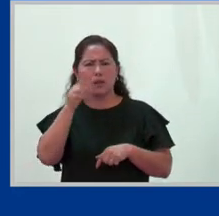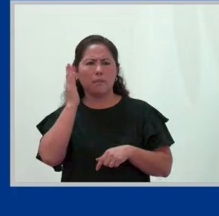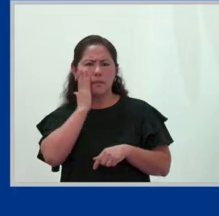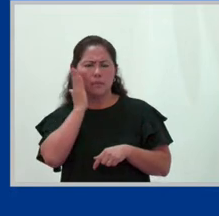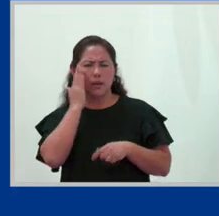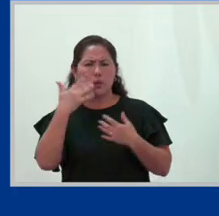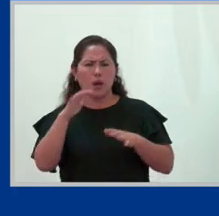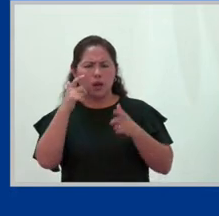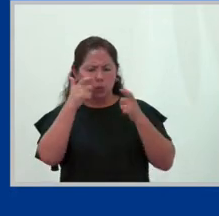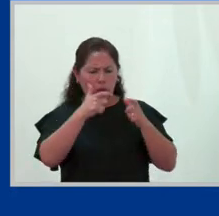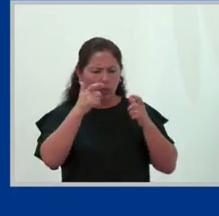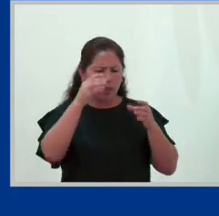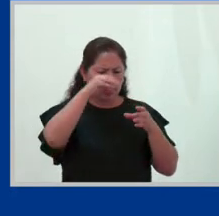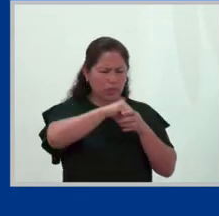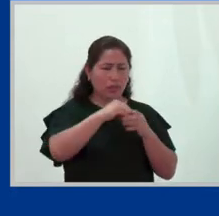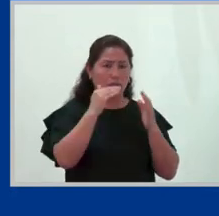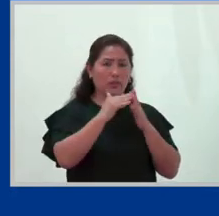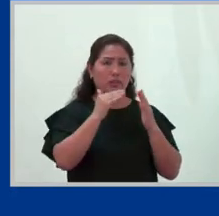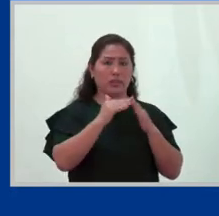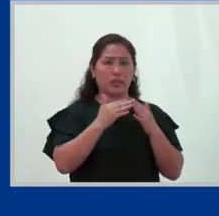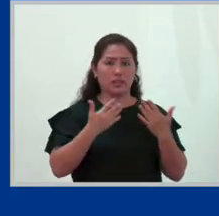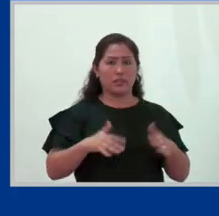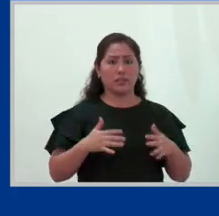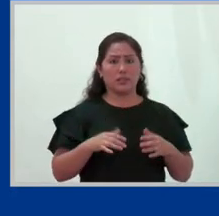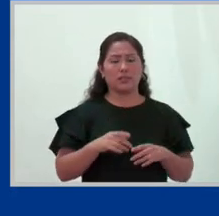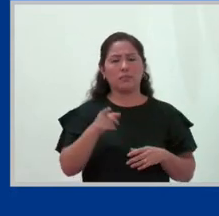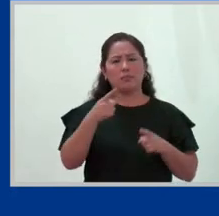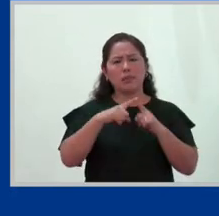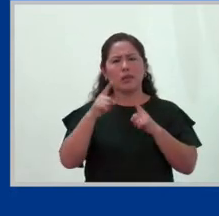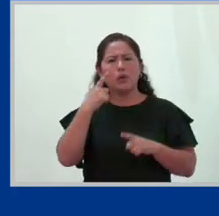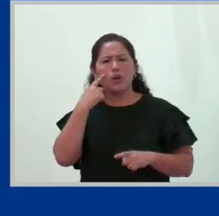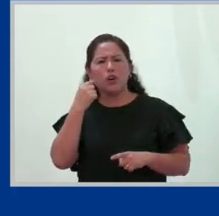cuidados versus el tiempo que invierten los hombres.